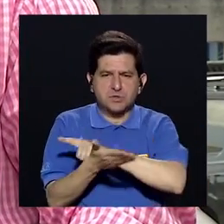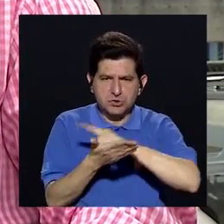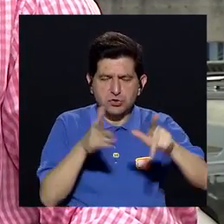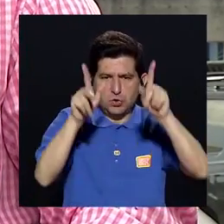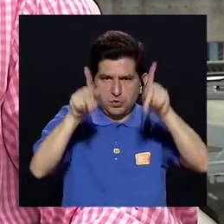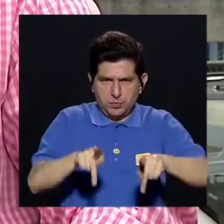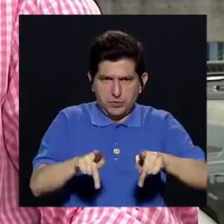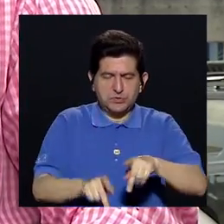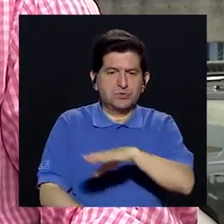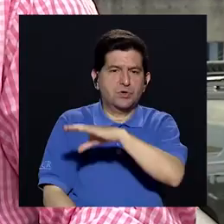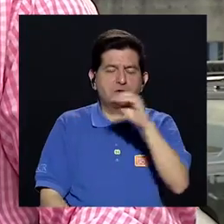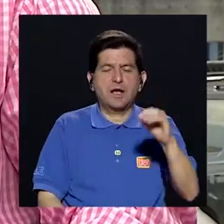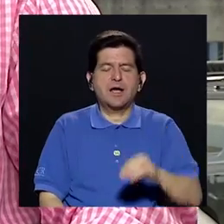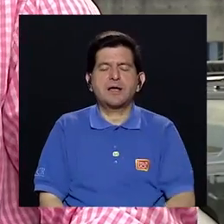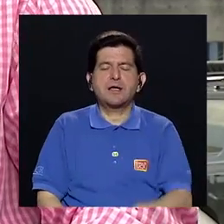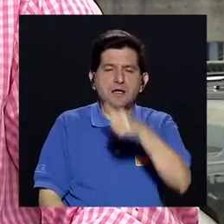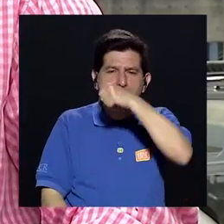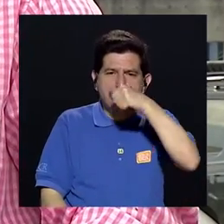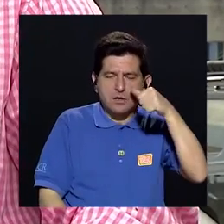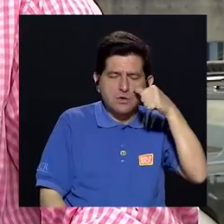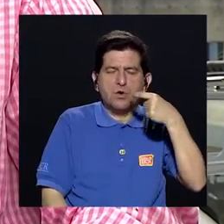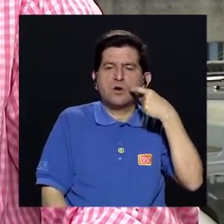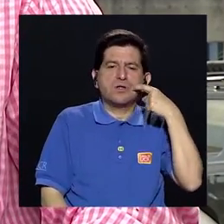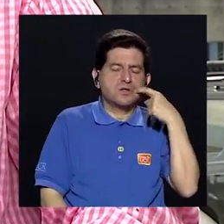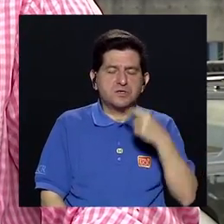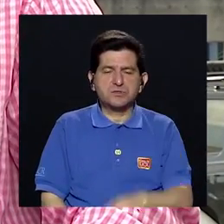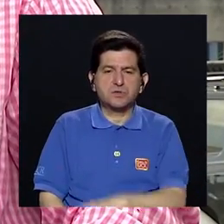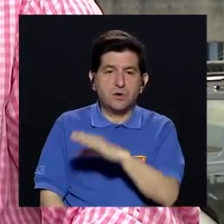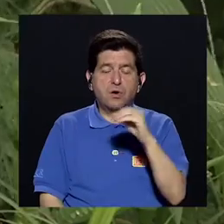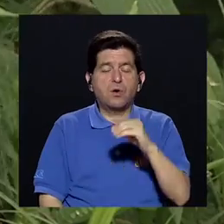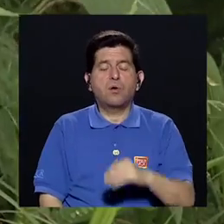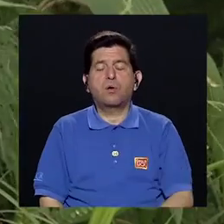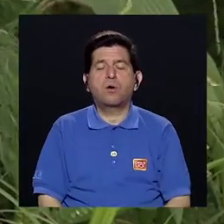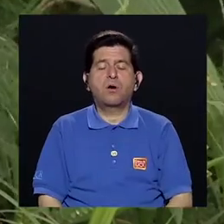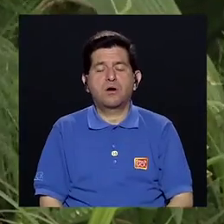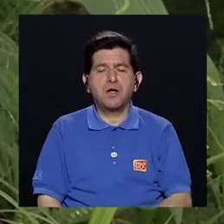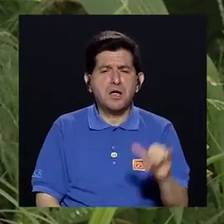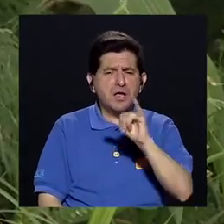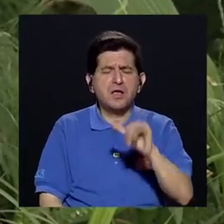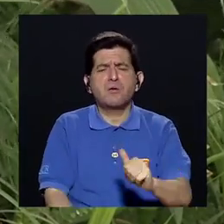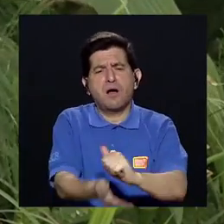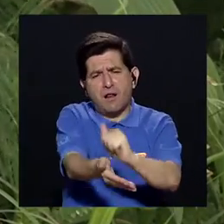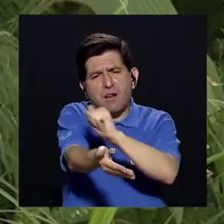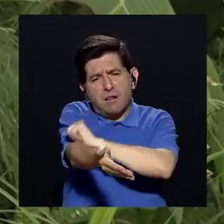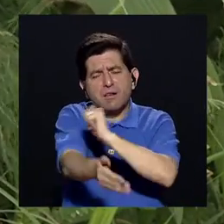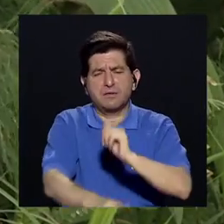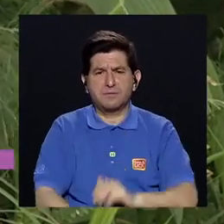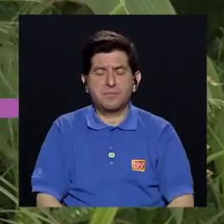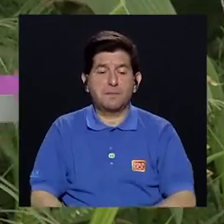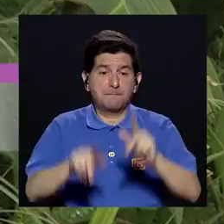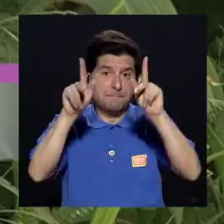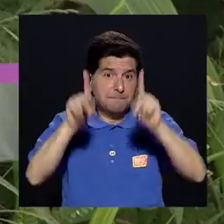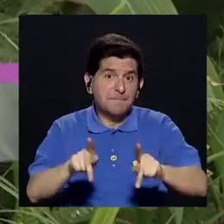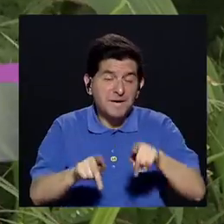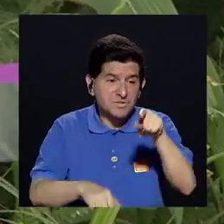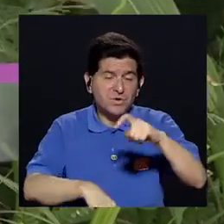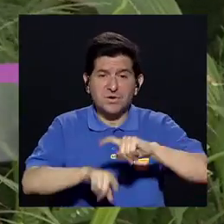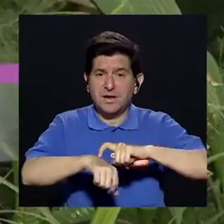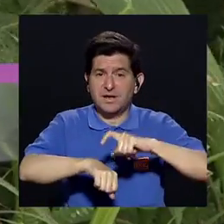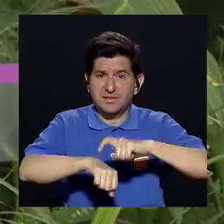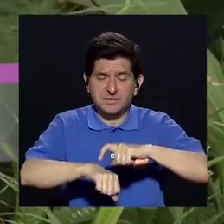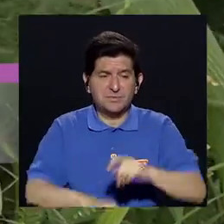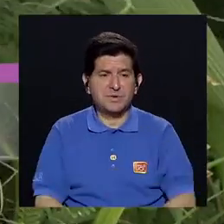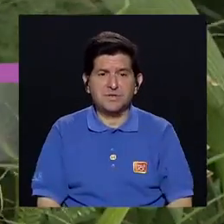Y la drogadicción también tiene Alcoholismo, drogadicción O porque eso hace que la persona no